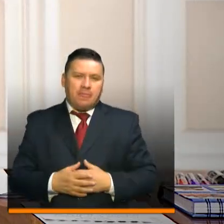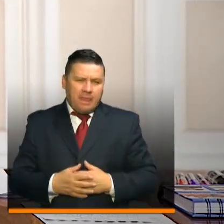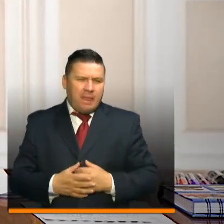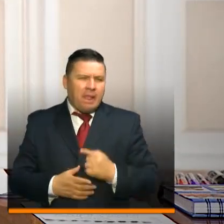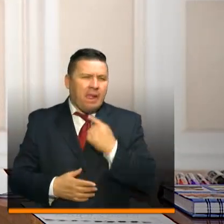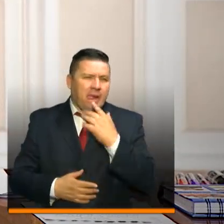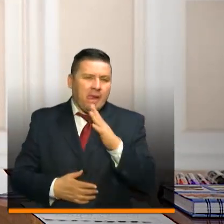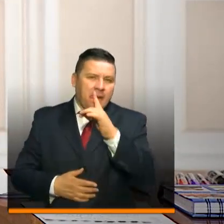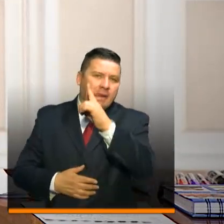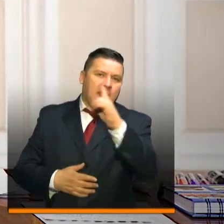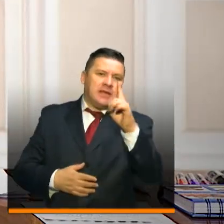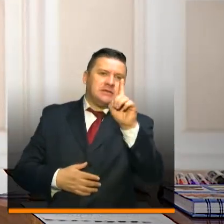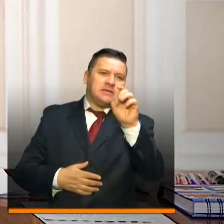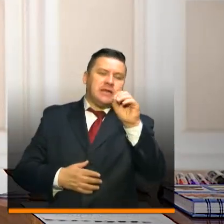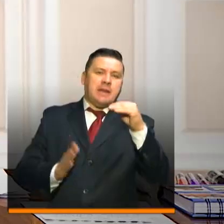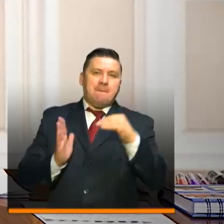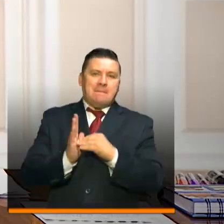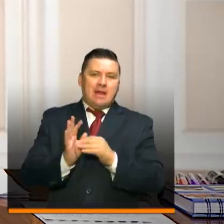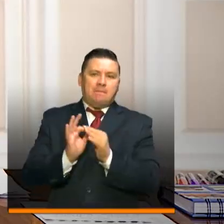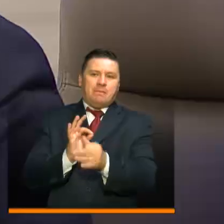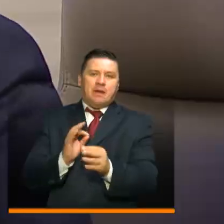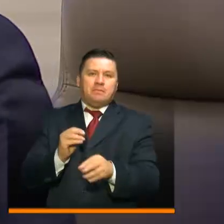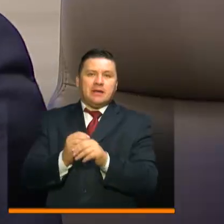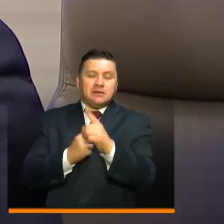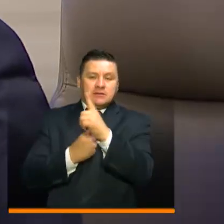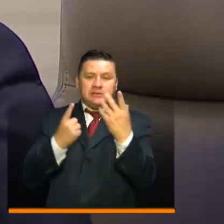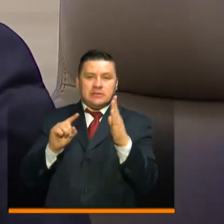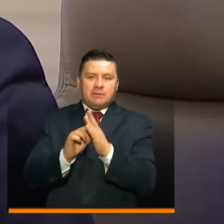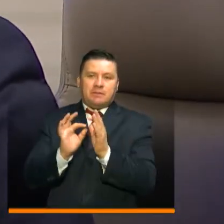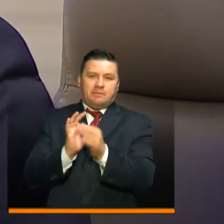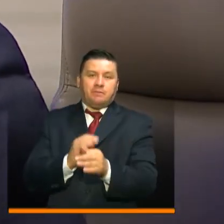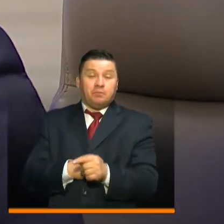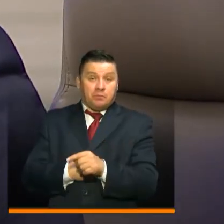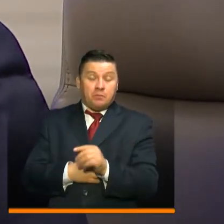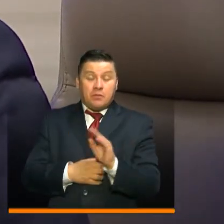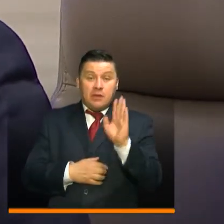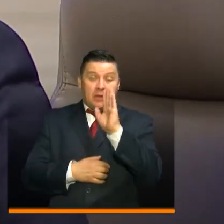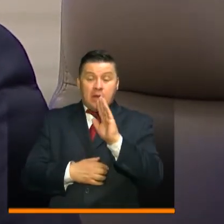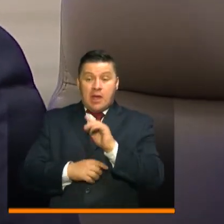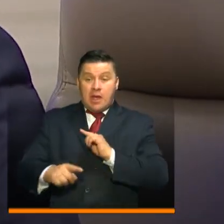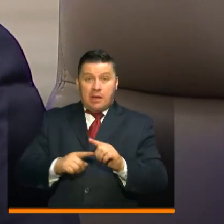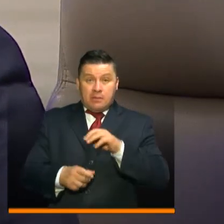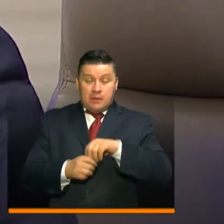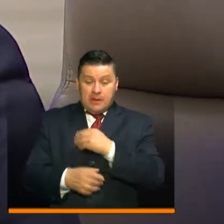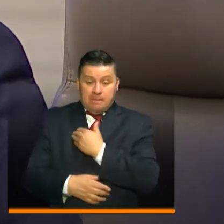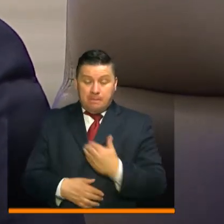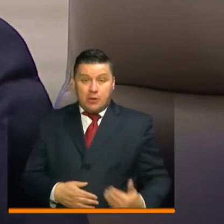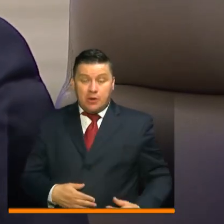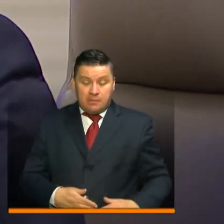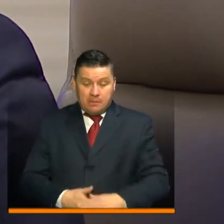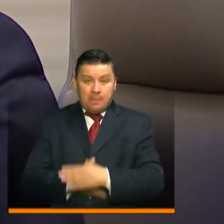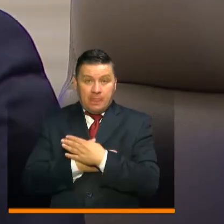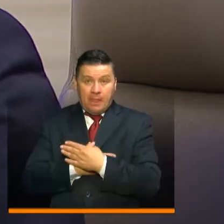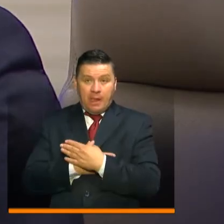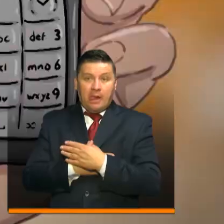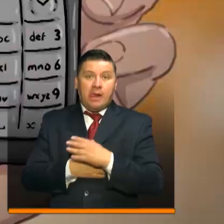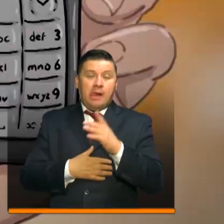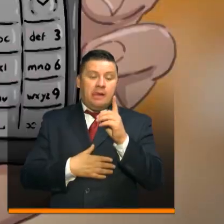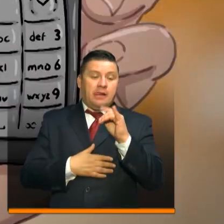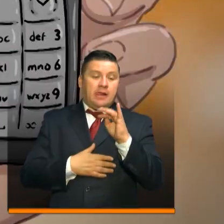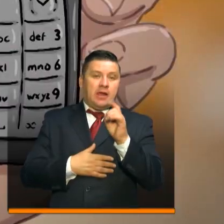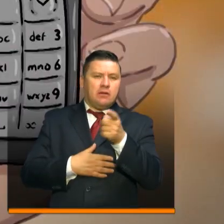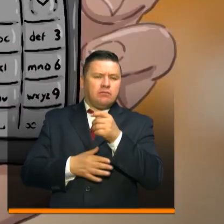Estamos hablando de 160 mil pesos en esta coyuntura. El director del Departamento Administrativo de la Presidencia de la República, Diego Molano,